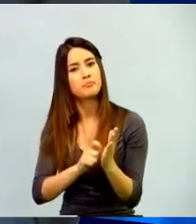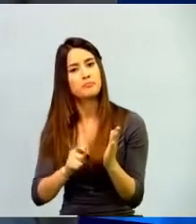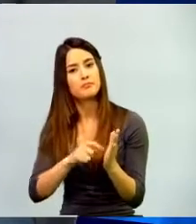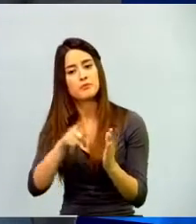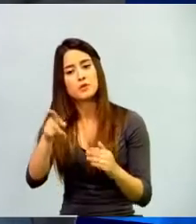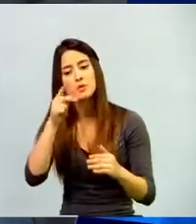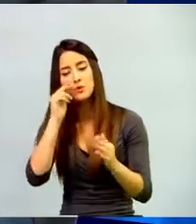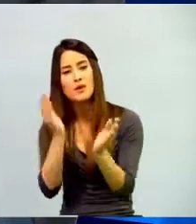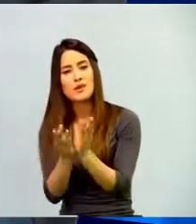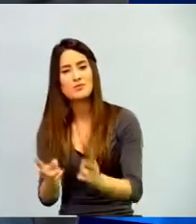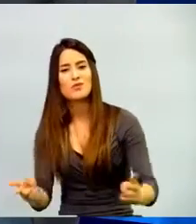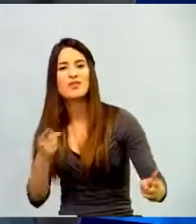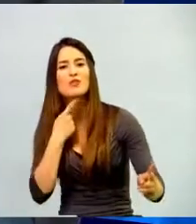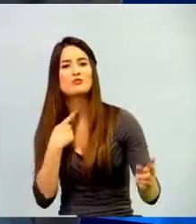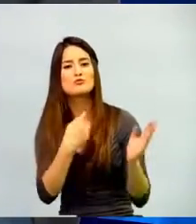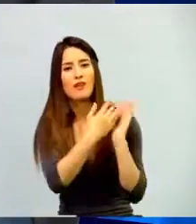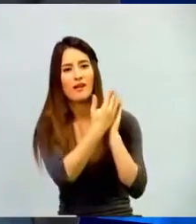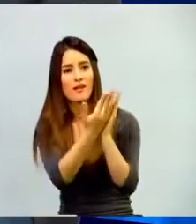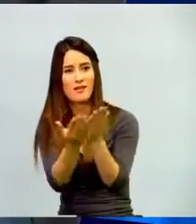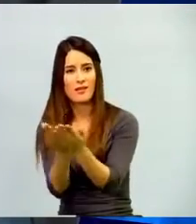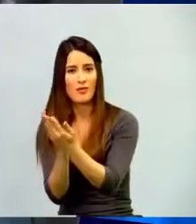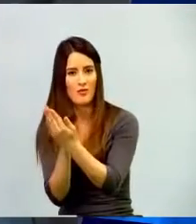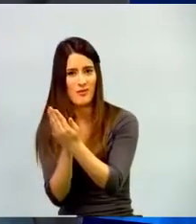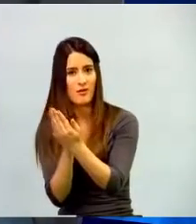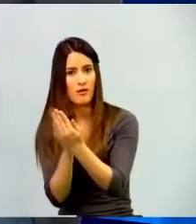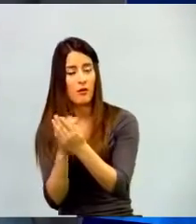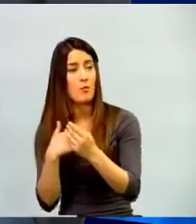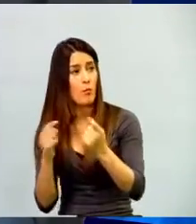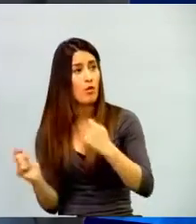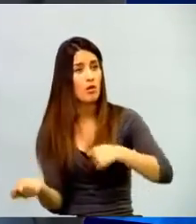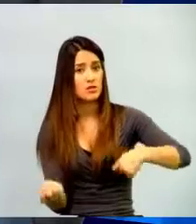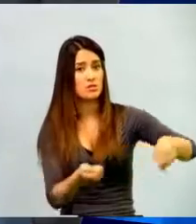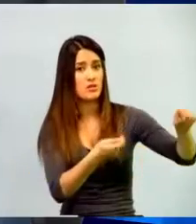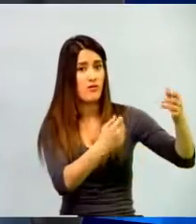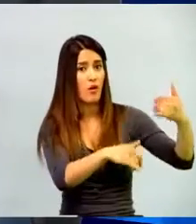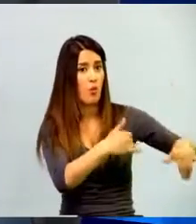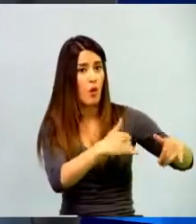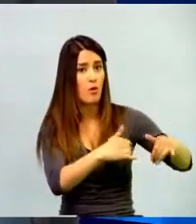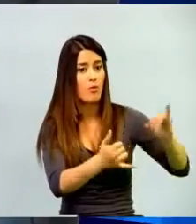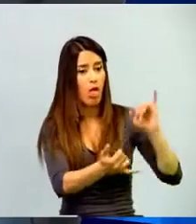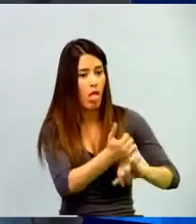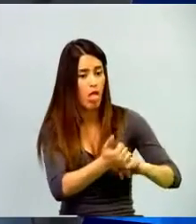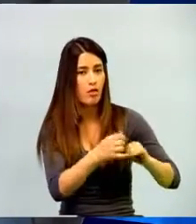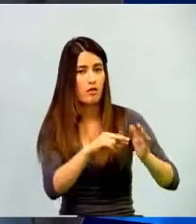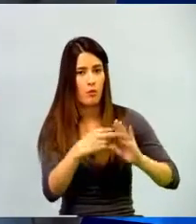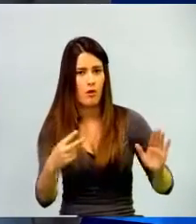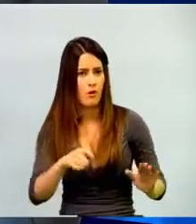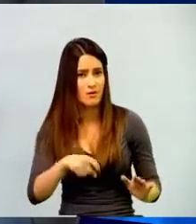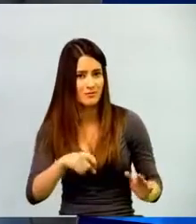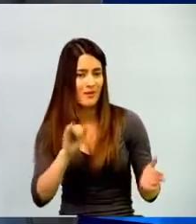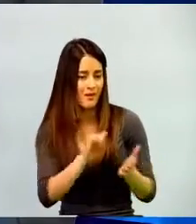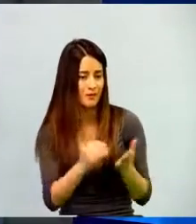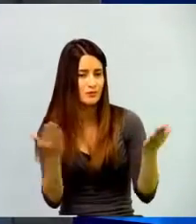literatura. Entonces se puede llevar los juegos a pesar de que no tengan la tecnología y eso es lo bueno de la gamificación.